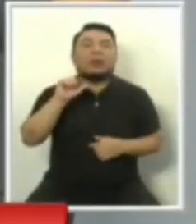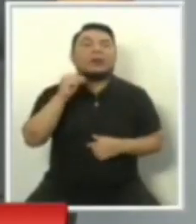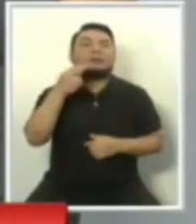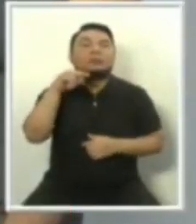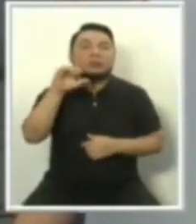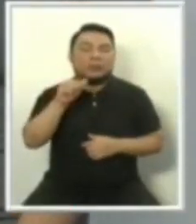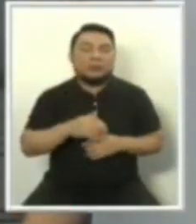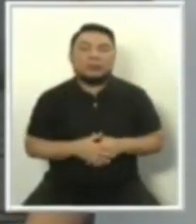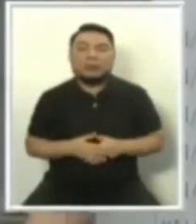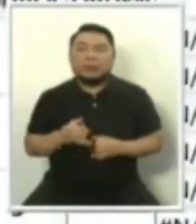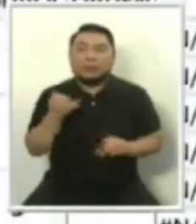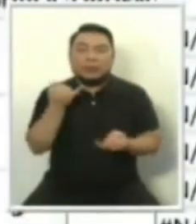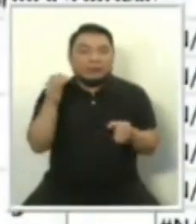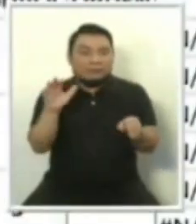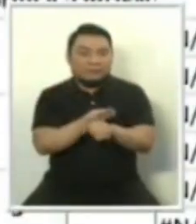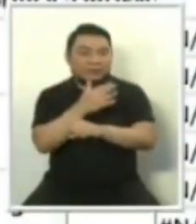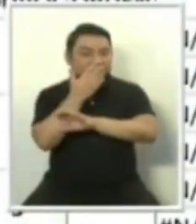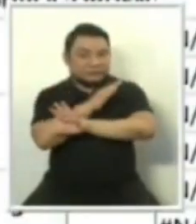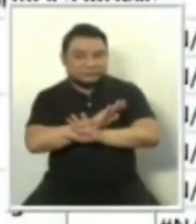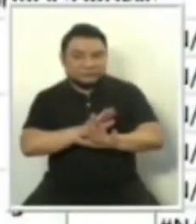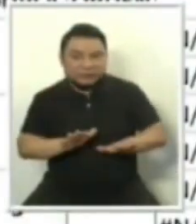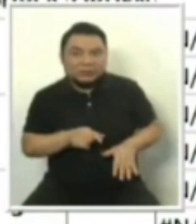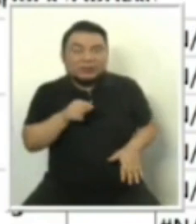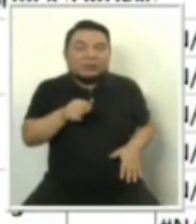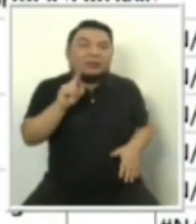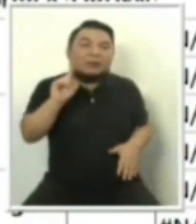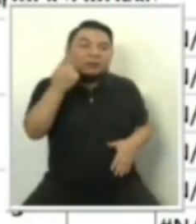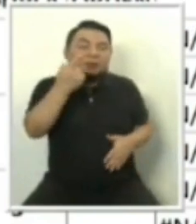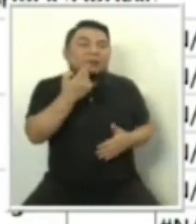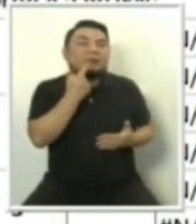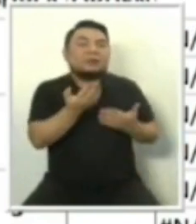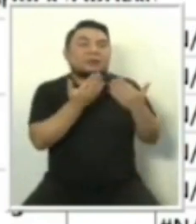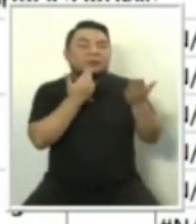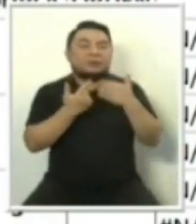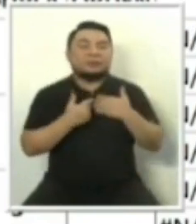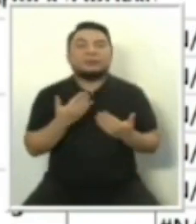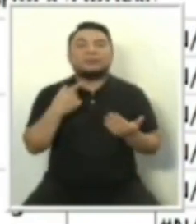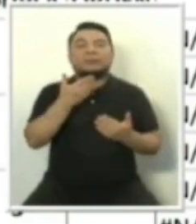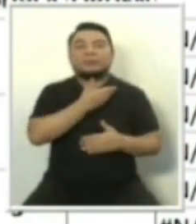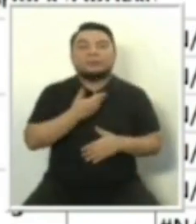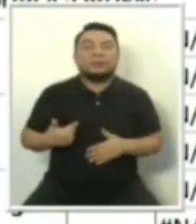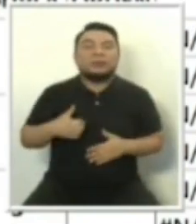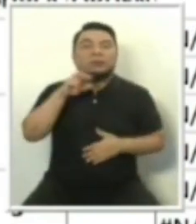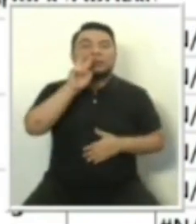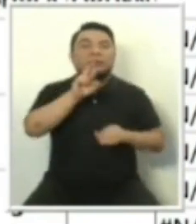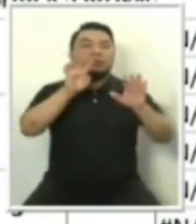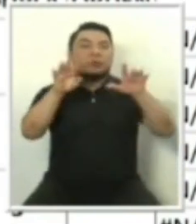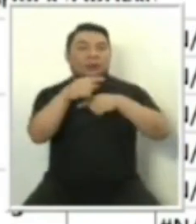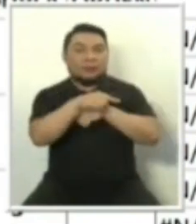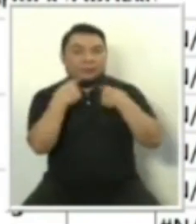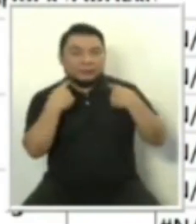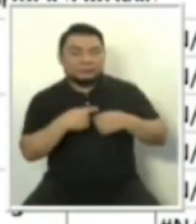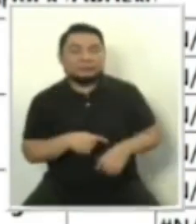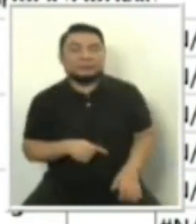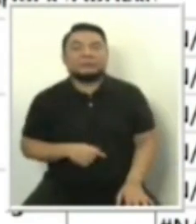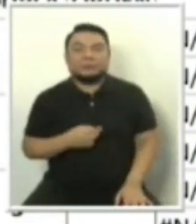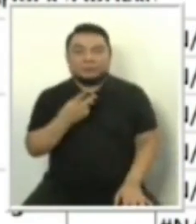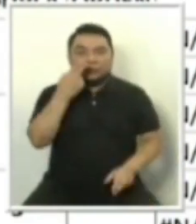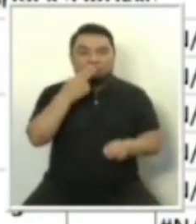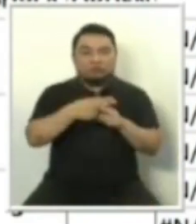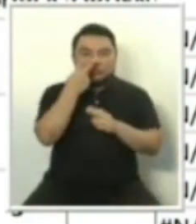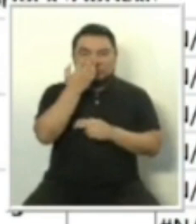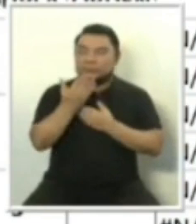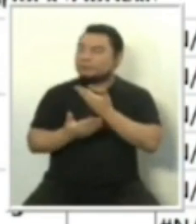completado así todo lo referente a la primera fecha de los debates presidenciales del 29 de marzo. Fuerza Popular, Partido Popular